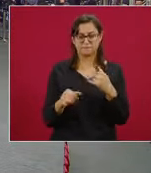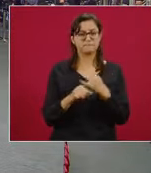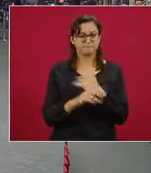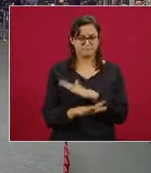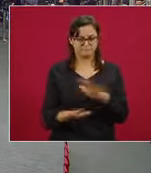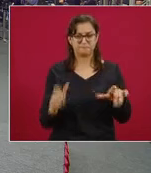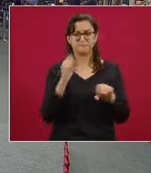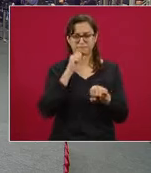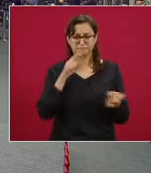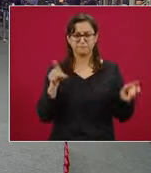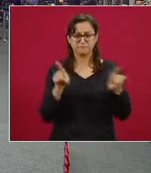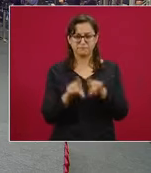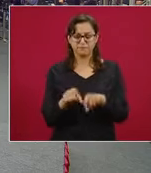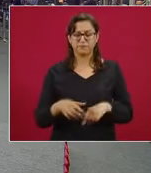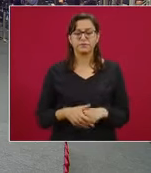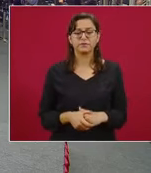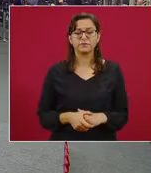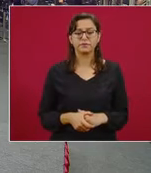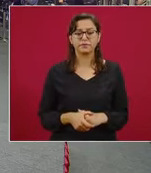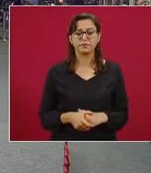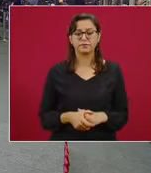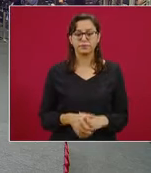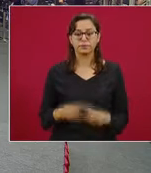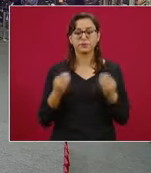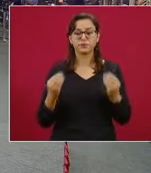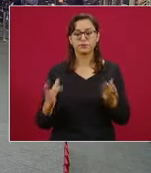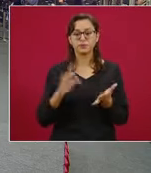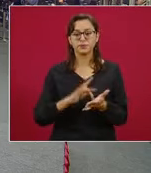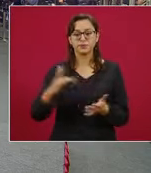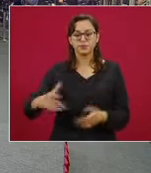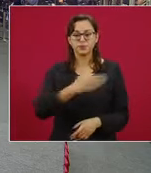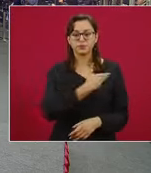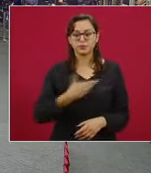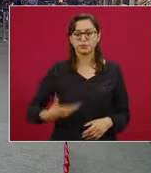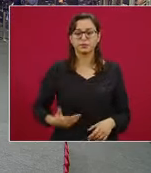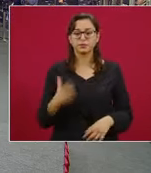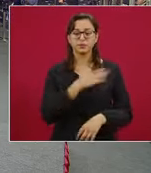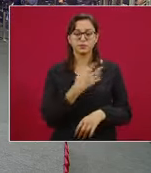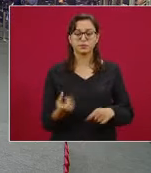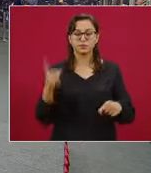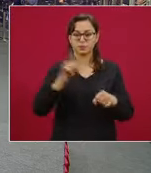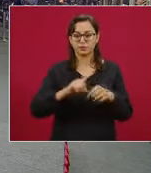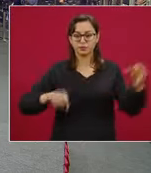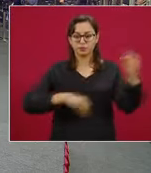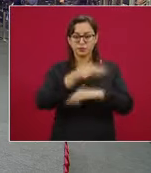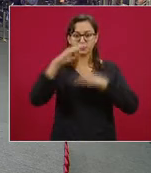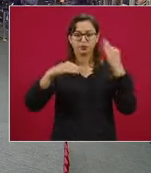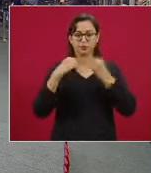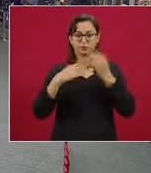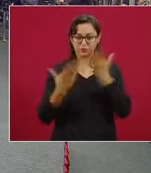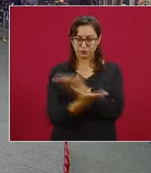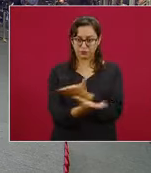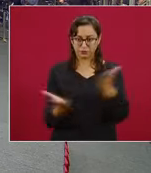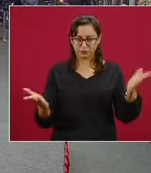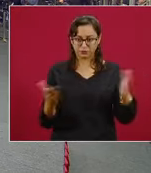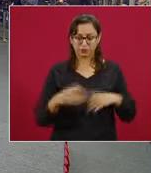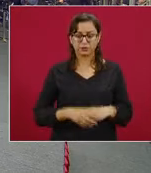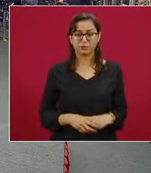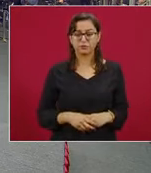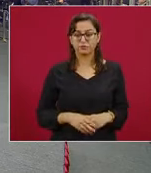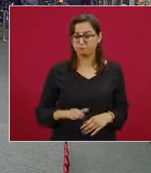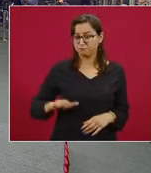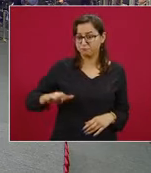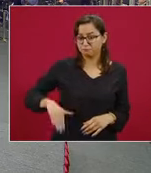Muchas gracias, señor presidente. Muy buenos días a todos ustedes. Como ya señaló el